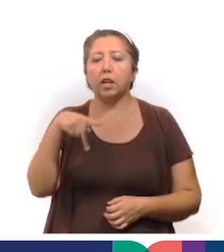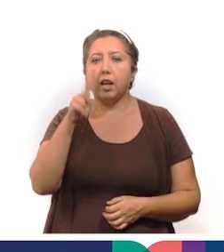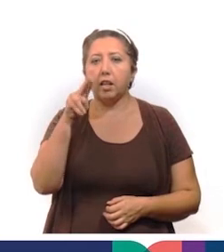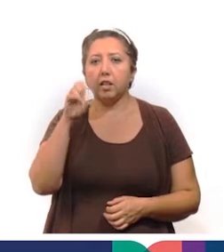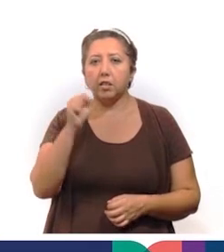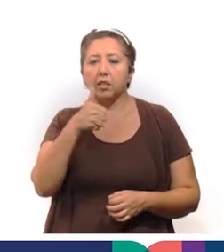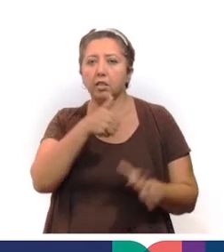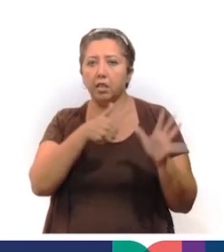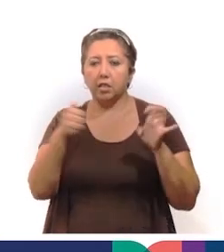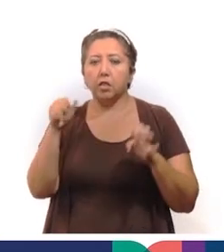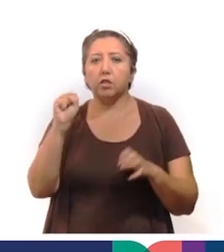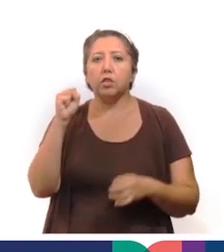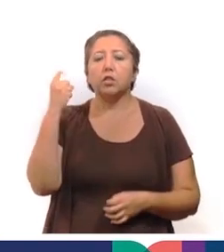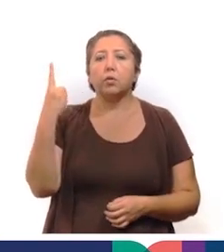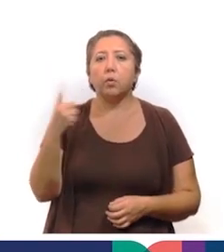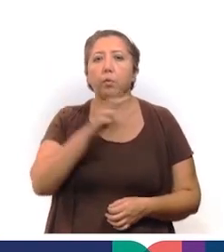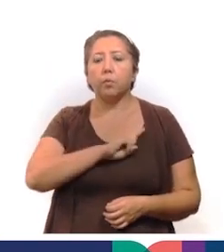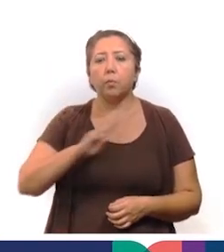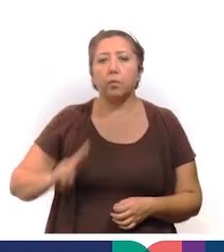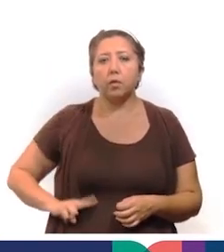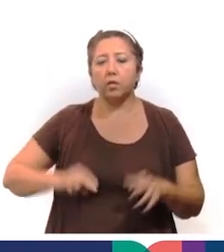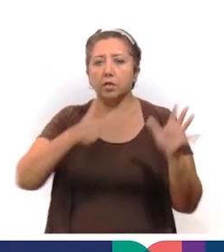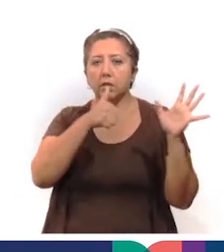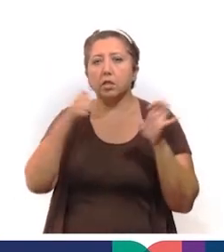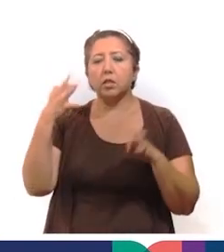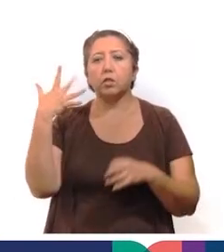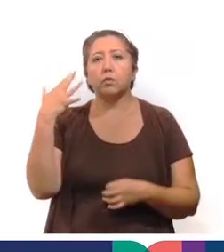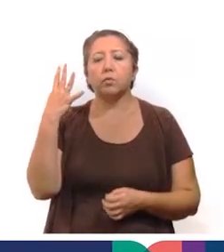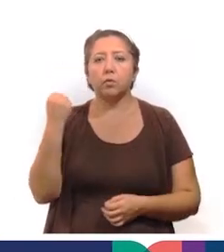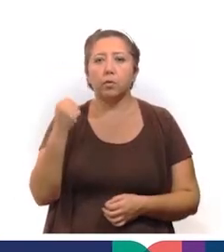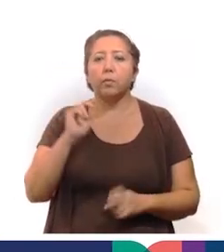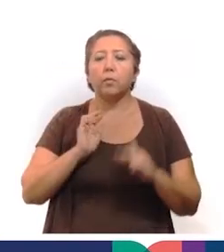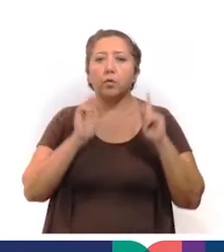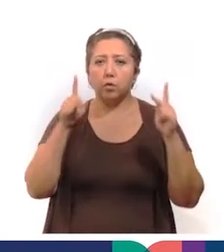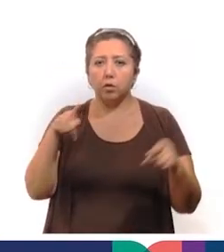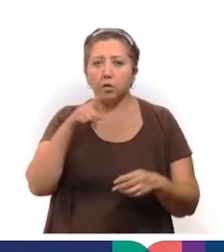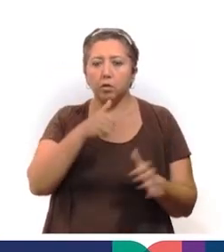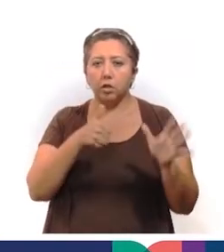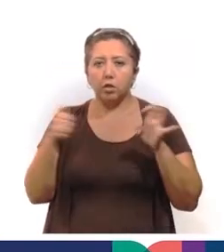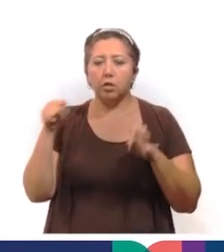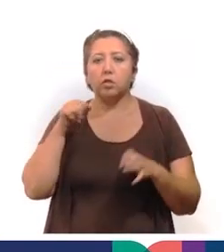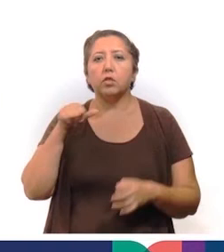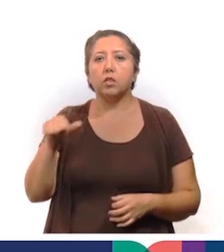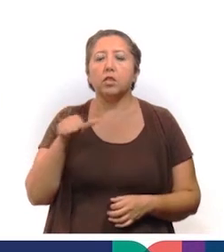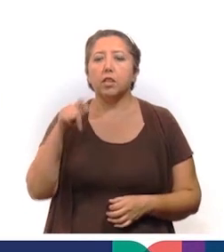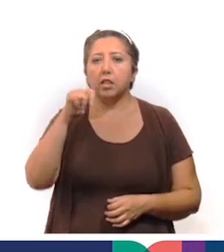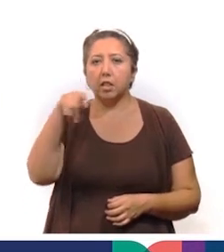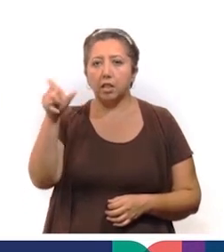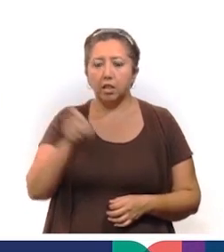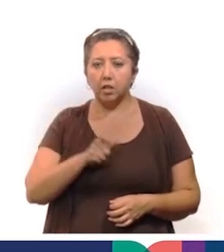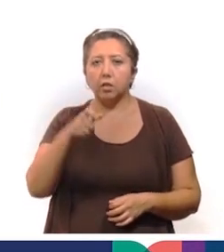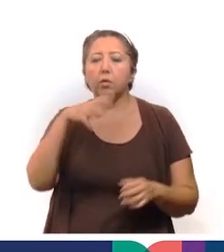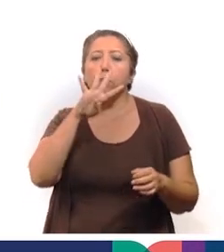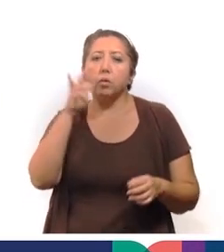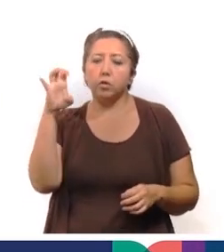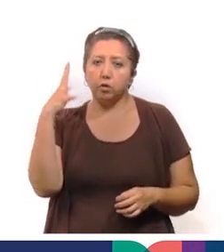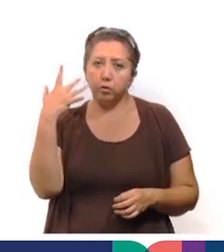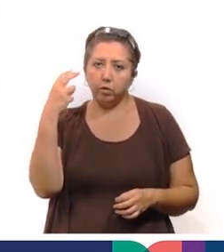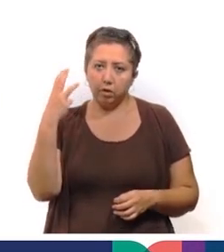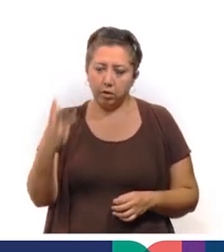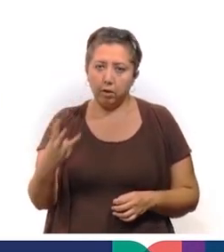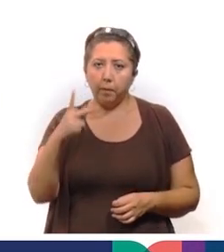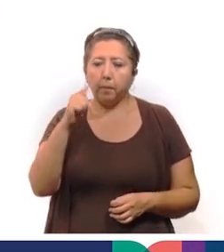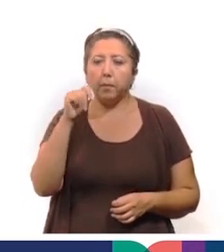Canacín, 661, Humán, 659, Progreso, 616, Tecash, 453,